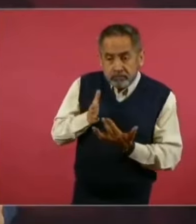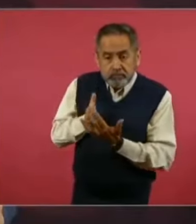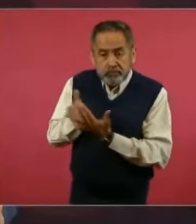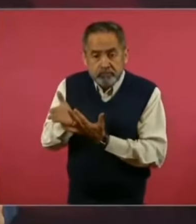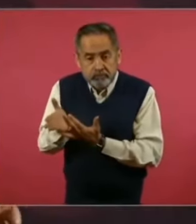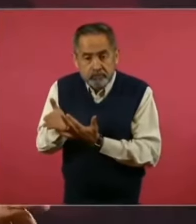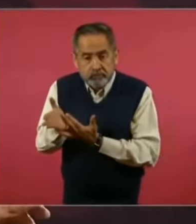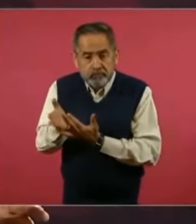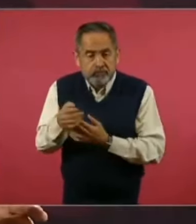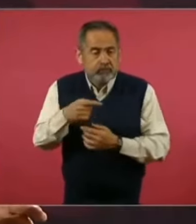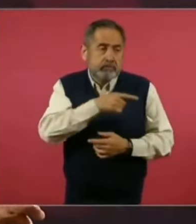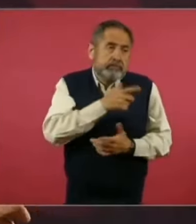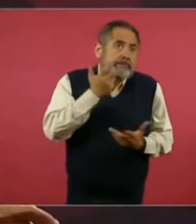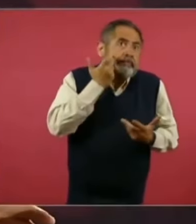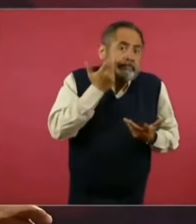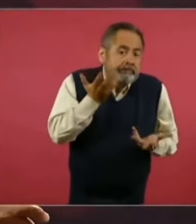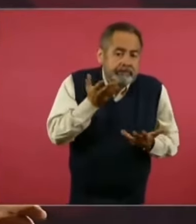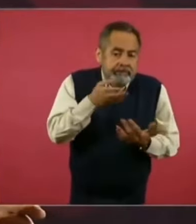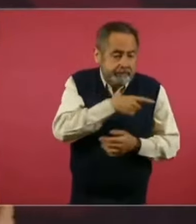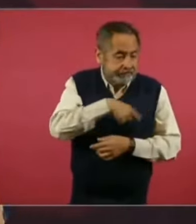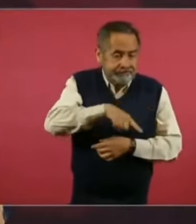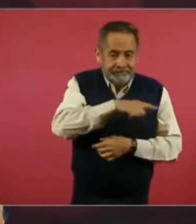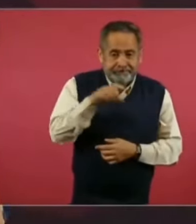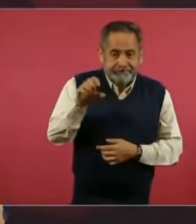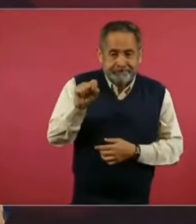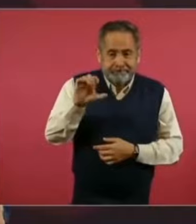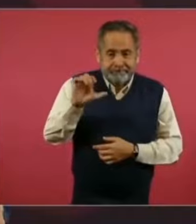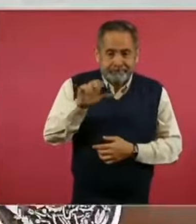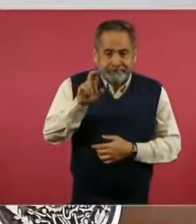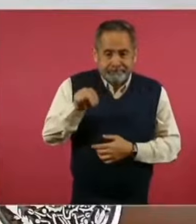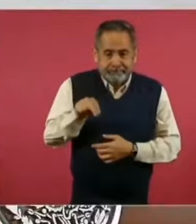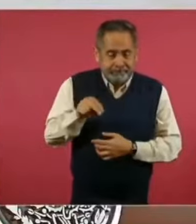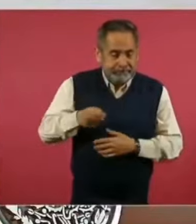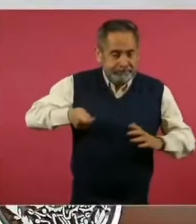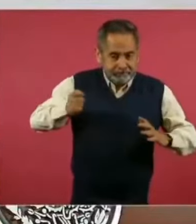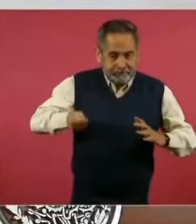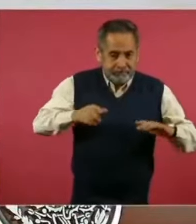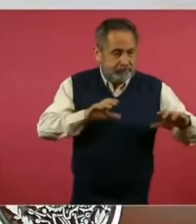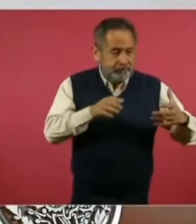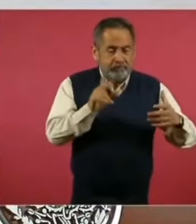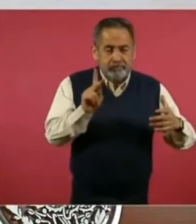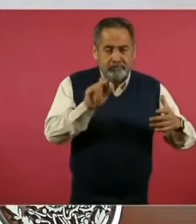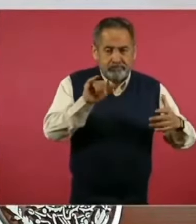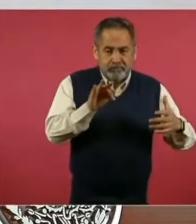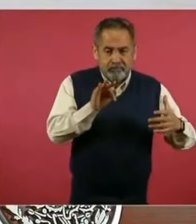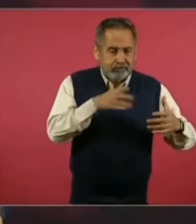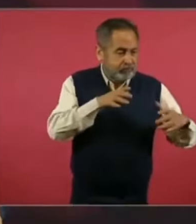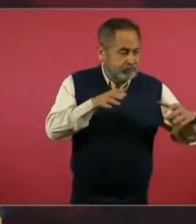o pretender que la Corte o el Poder Judicial